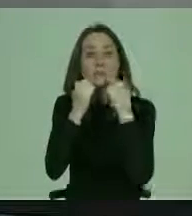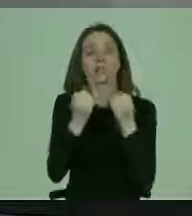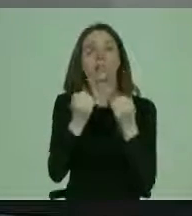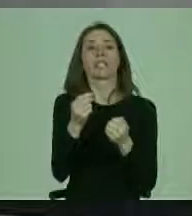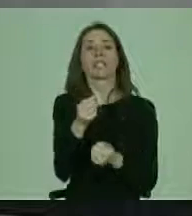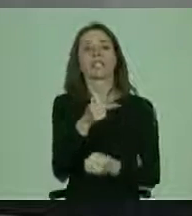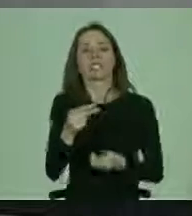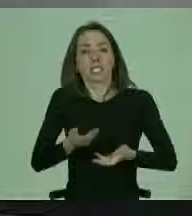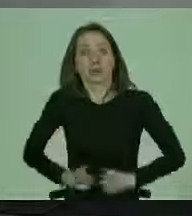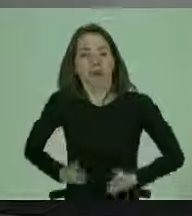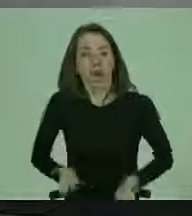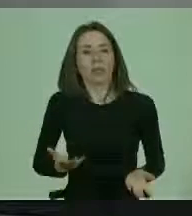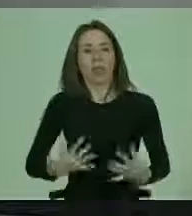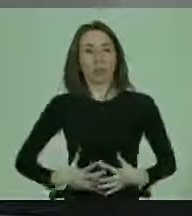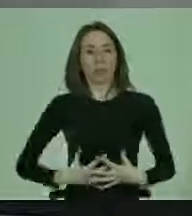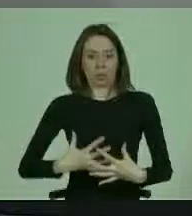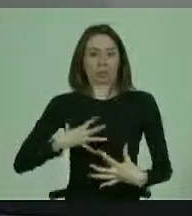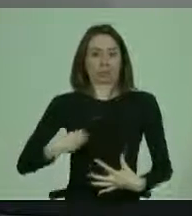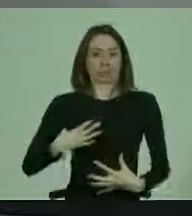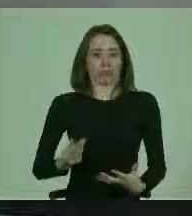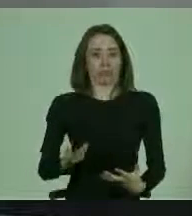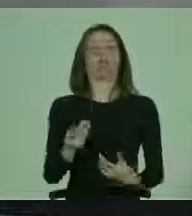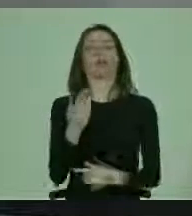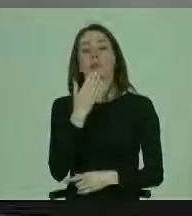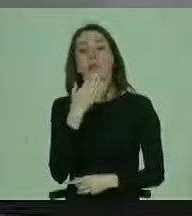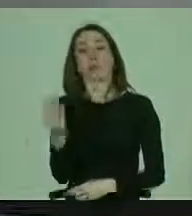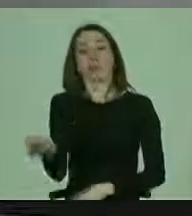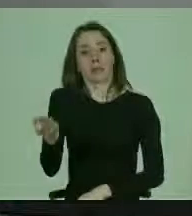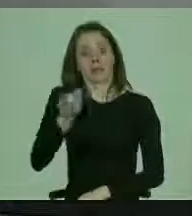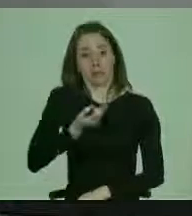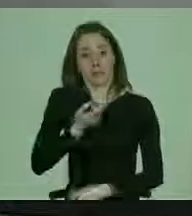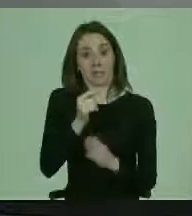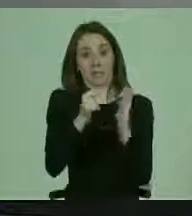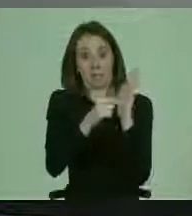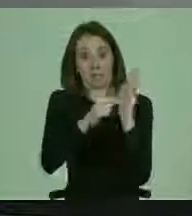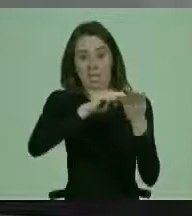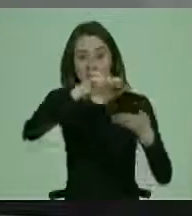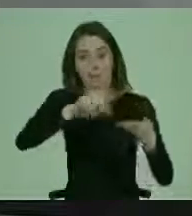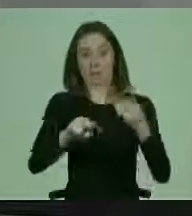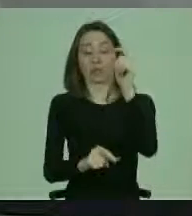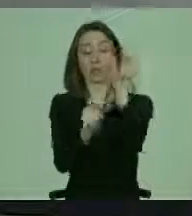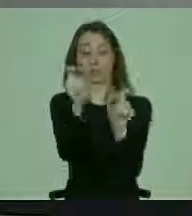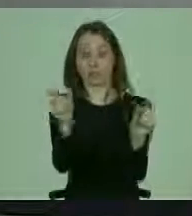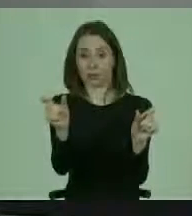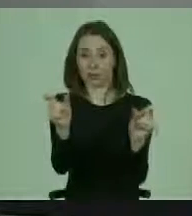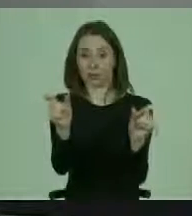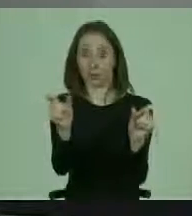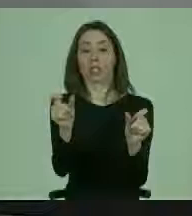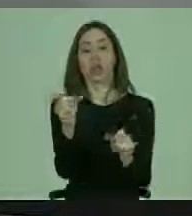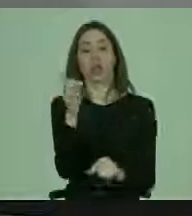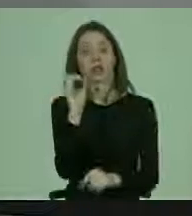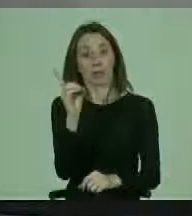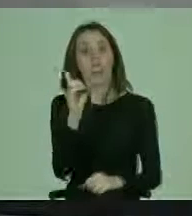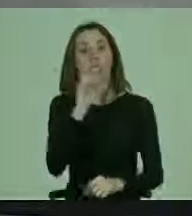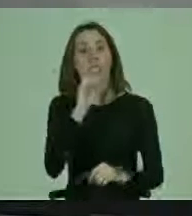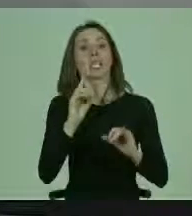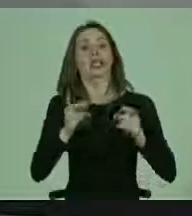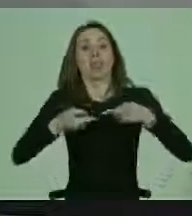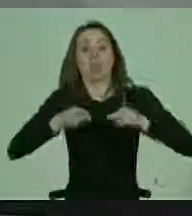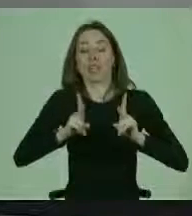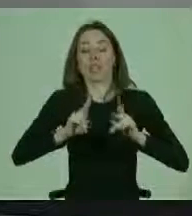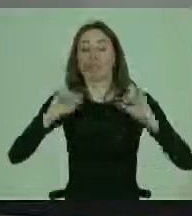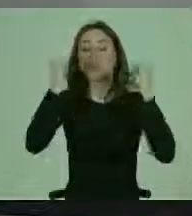sexualidad, reproducción. Y también se nos dice que las personas con discapacidad tendrán derecho a gozar de